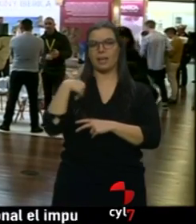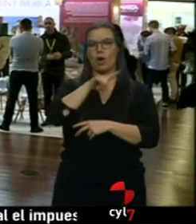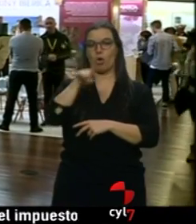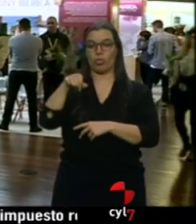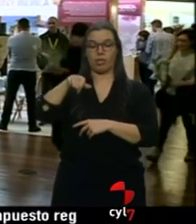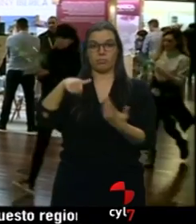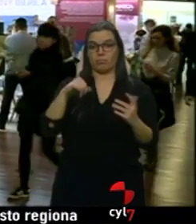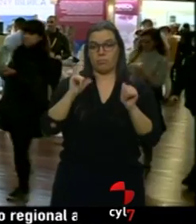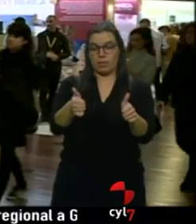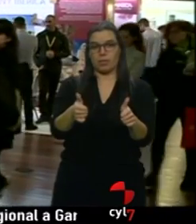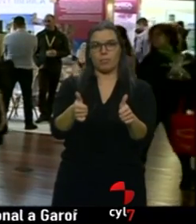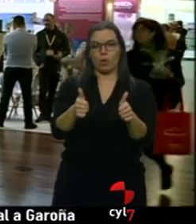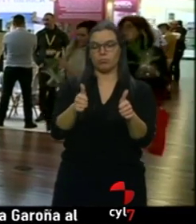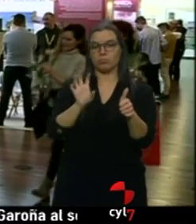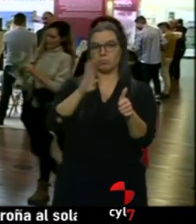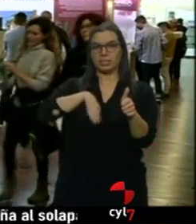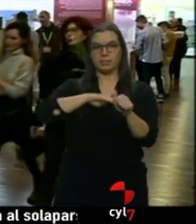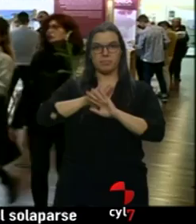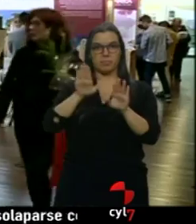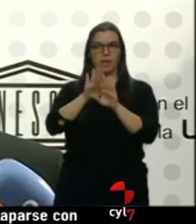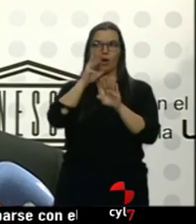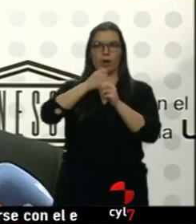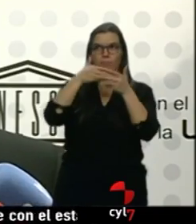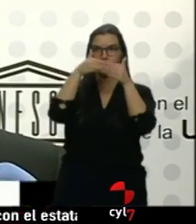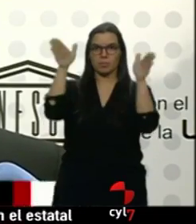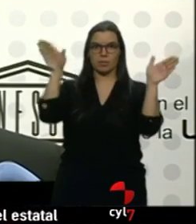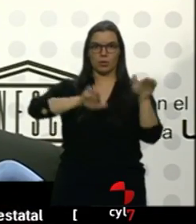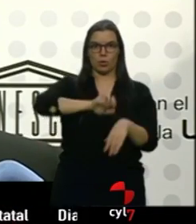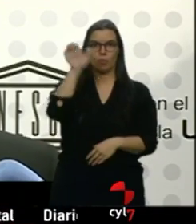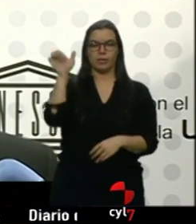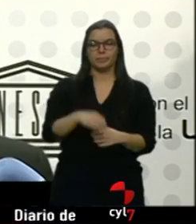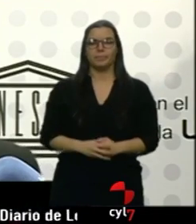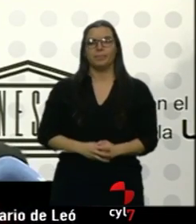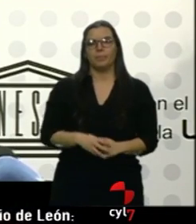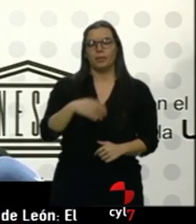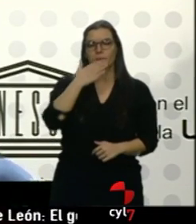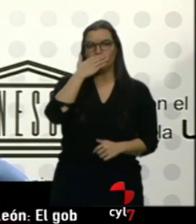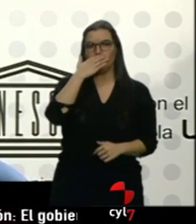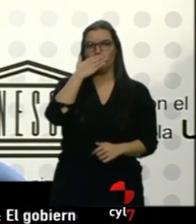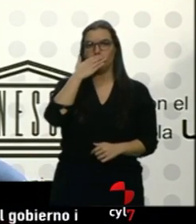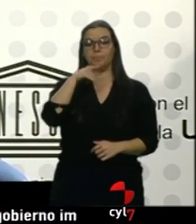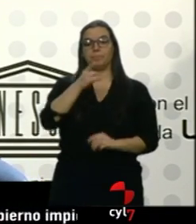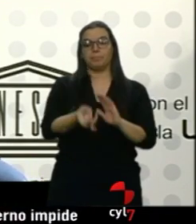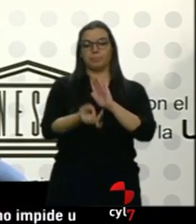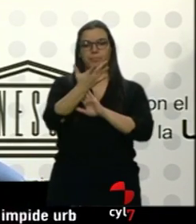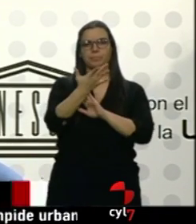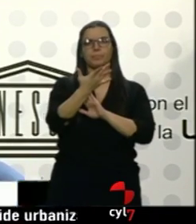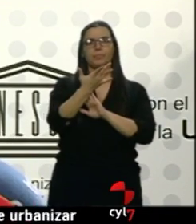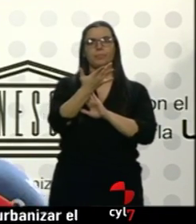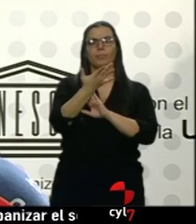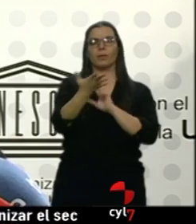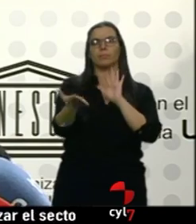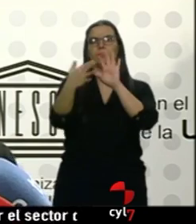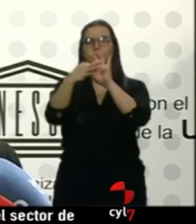nacional se abre a Europa se va a fraguar la constitución con algunas otras ferias similares me estoy